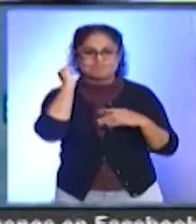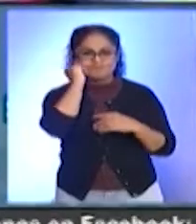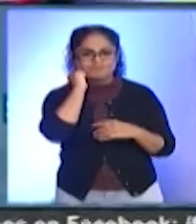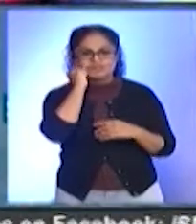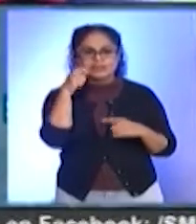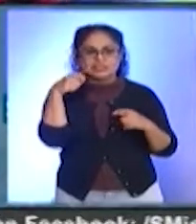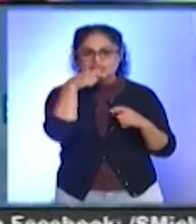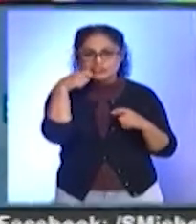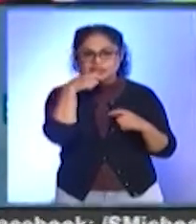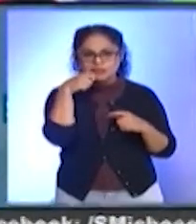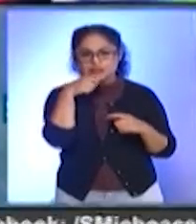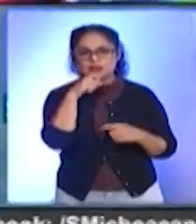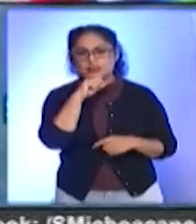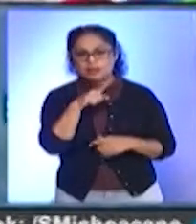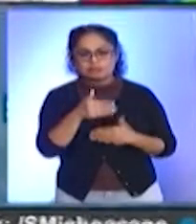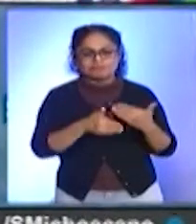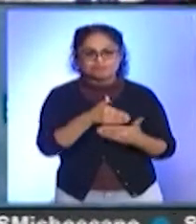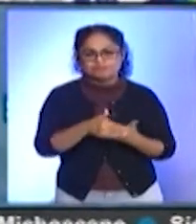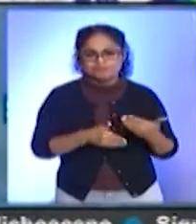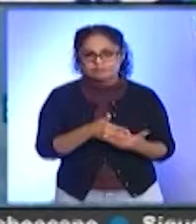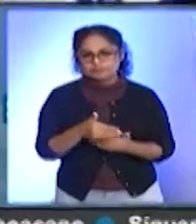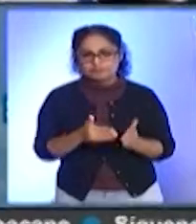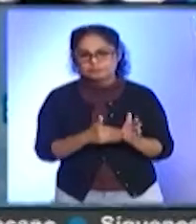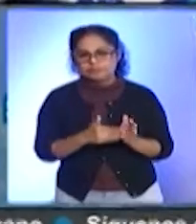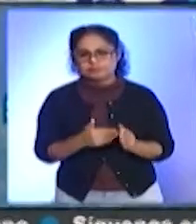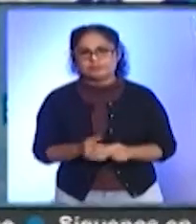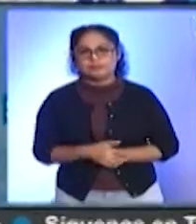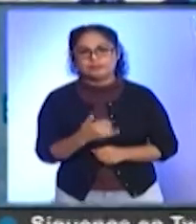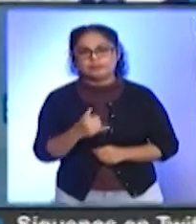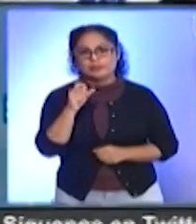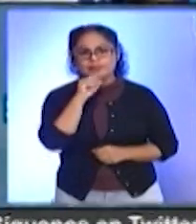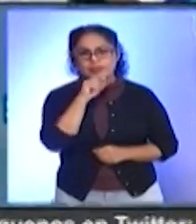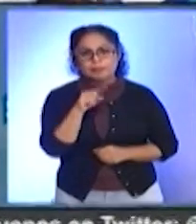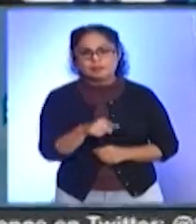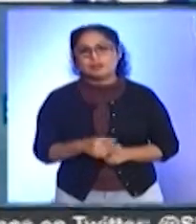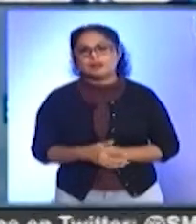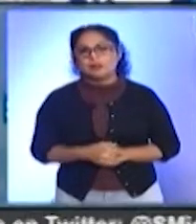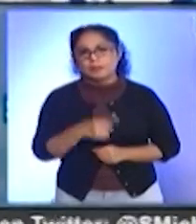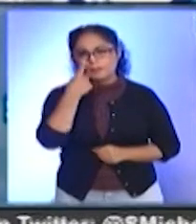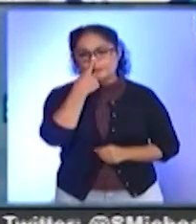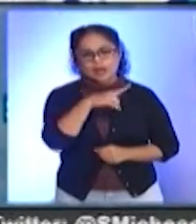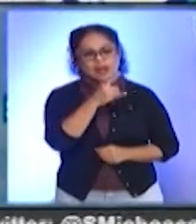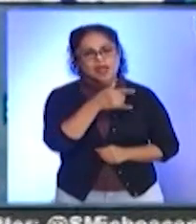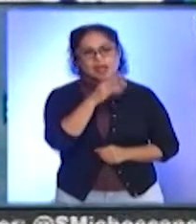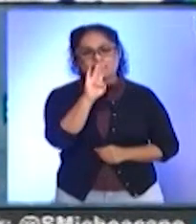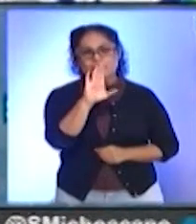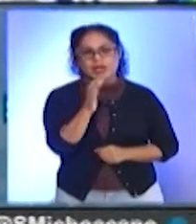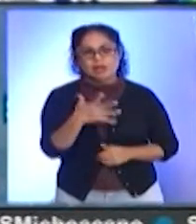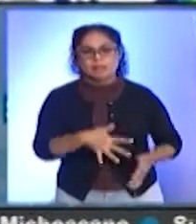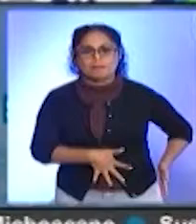pasas, cabones, toallas femeninas, van también productos para bebés, pañales,